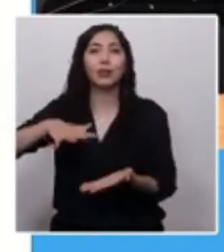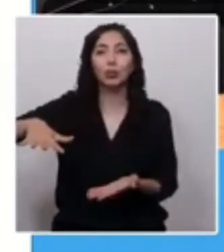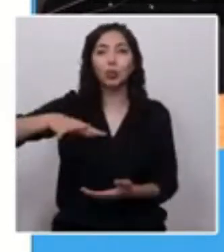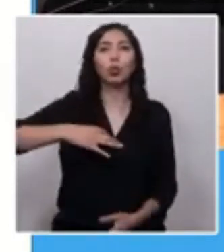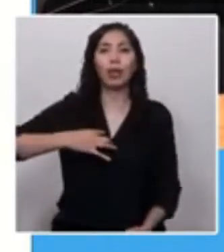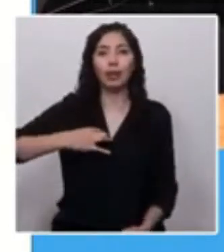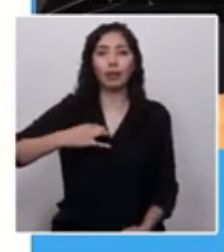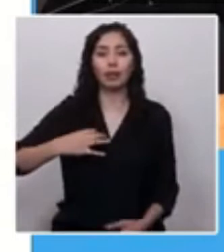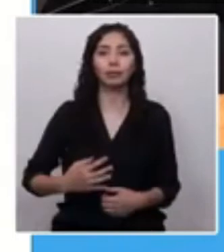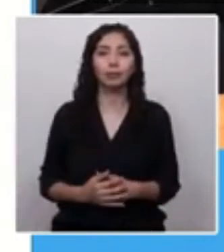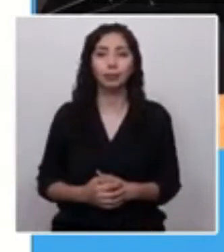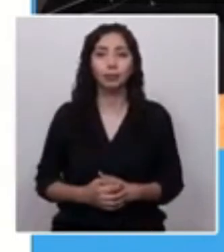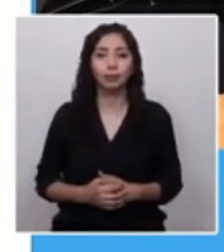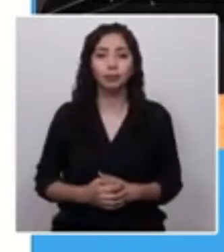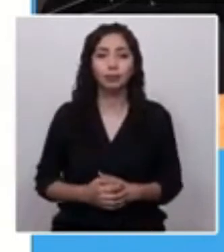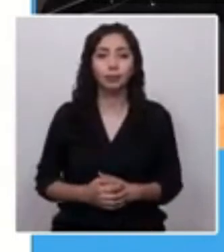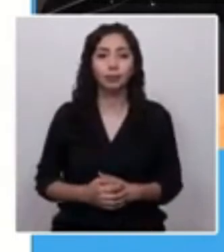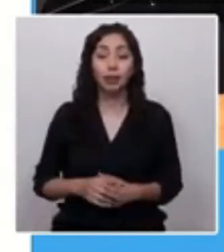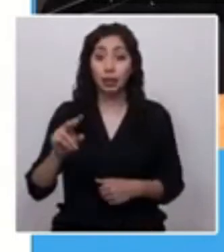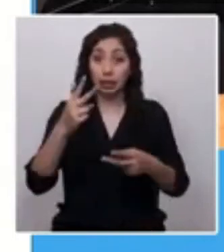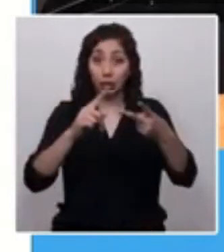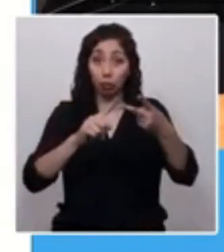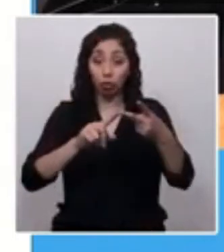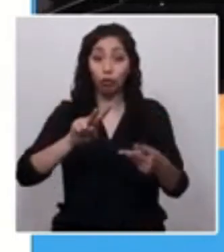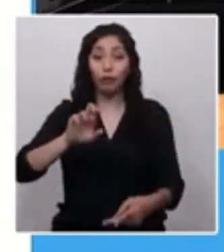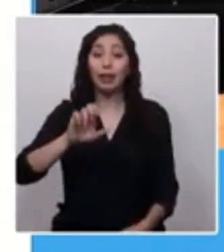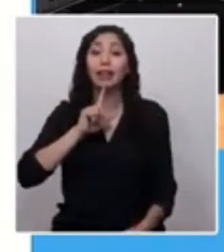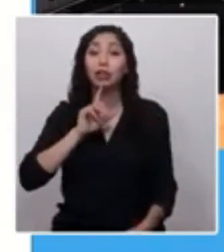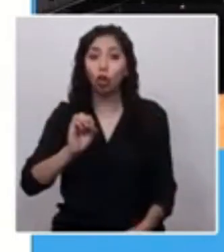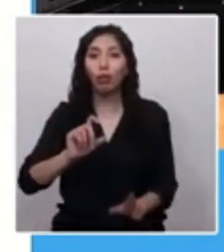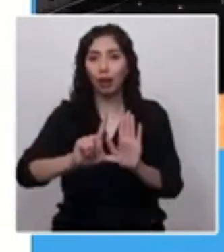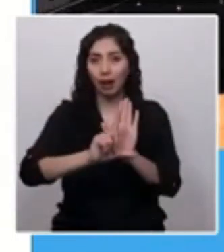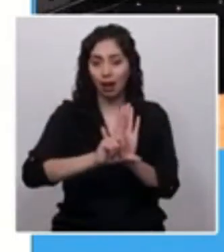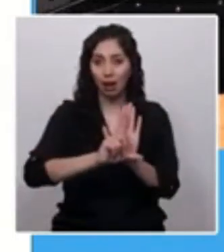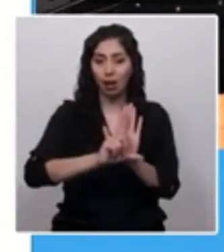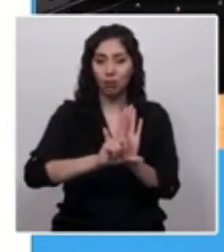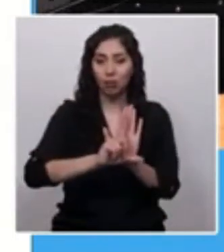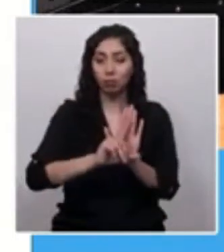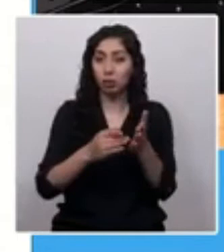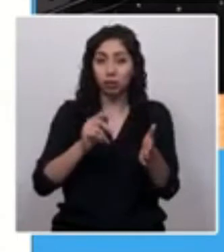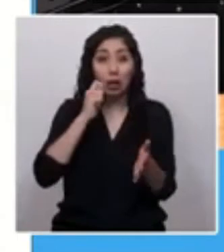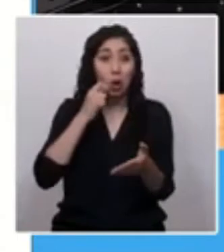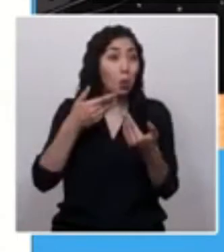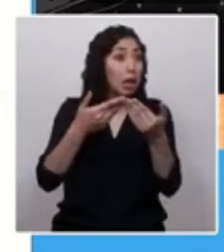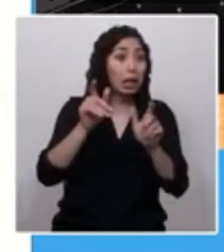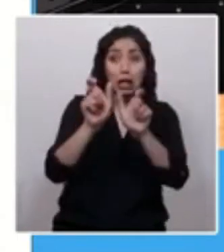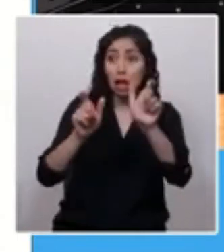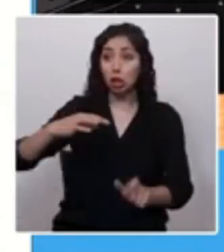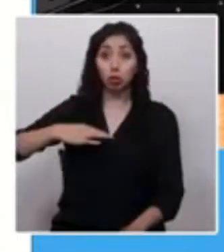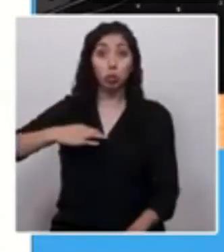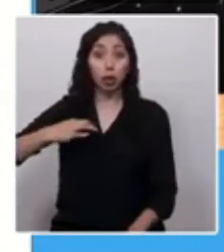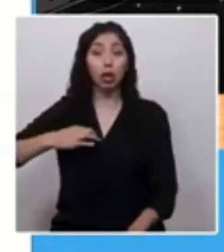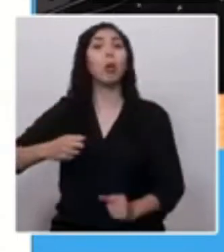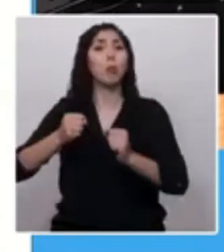El segundo mecanismo es el veto de ley. Para ello, cualquier ciudadano tiene el poder de llamar a una